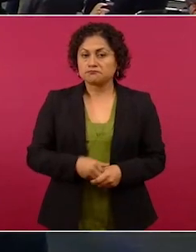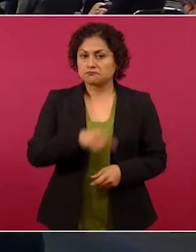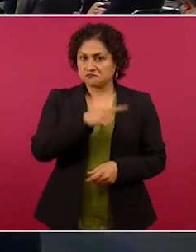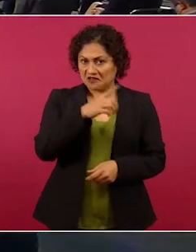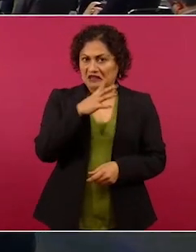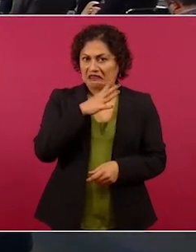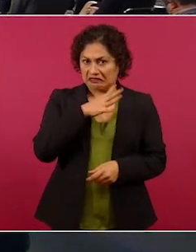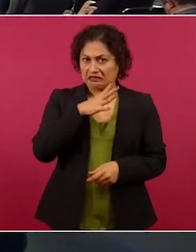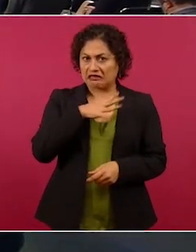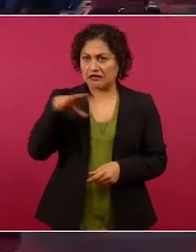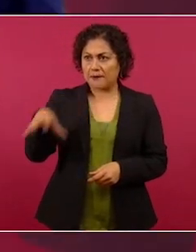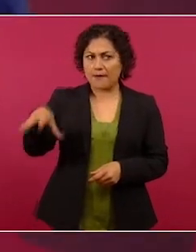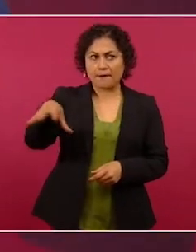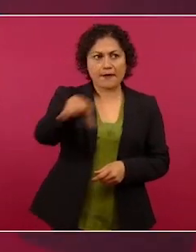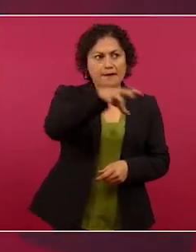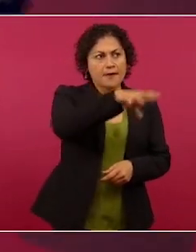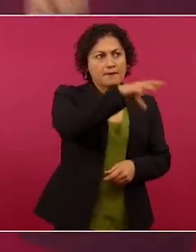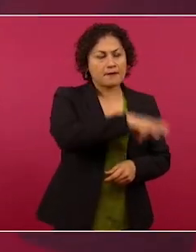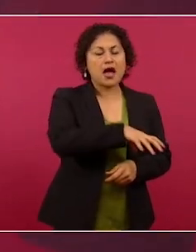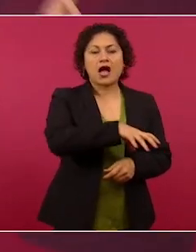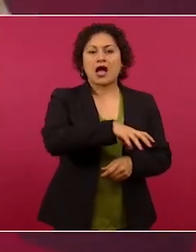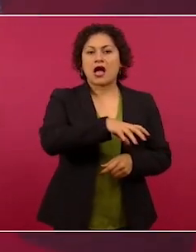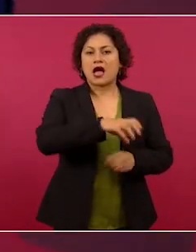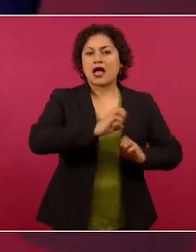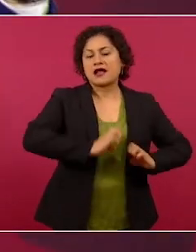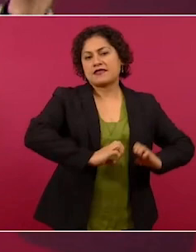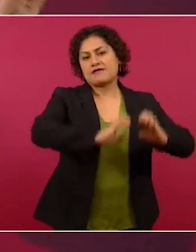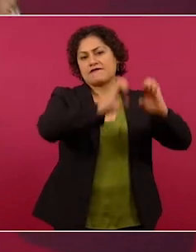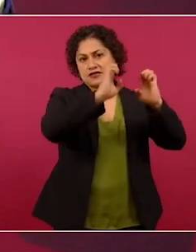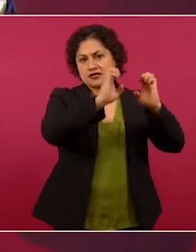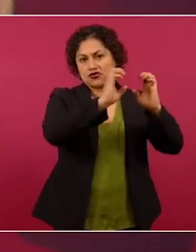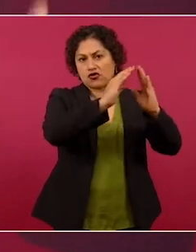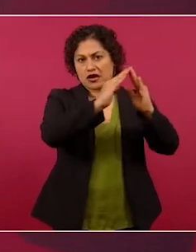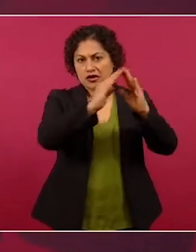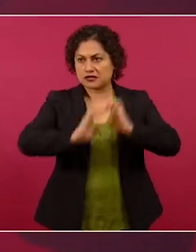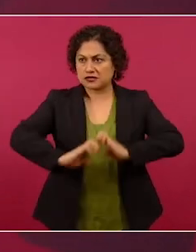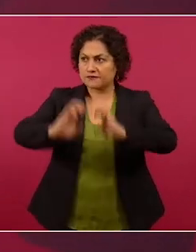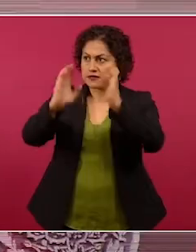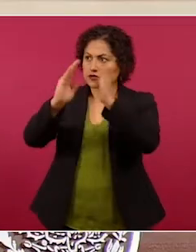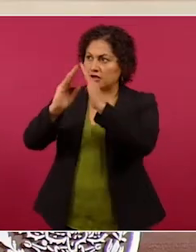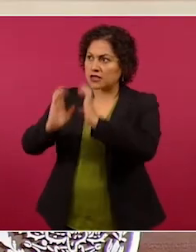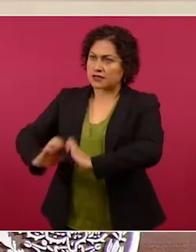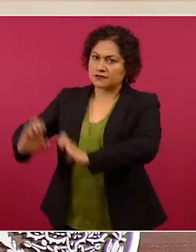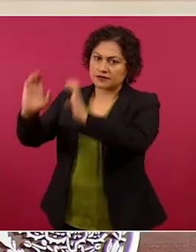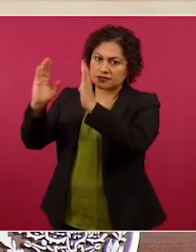habitacionales, ¿cómo se llaman estas? No es unidad habitacional, eso es donde viven